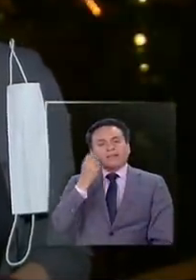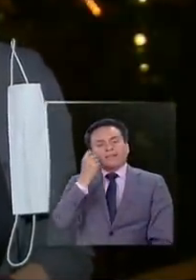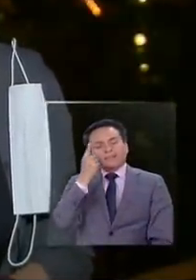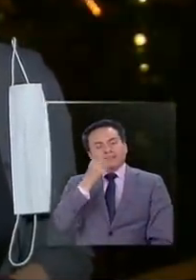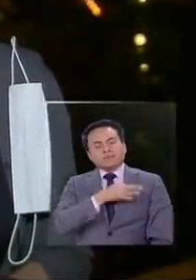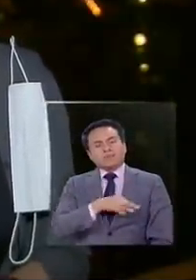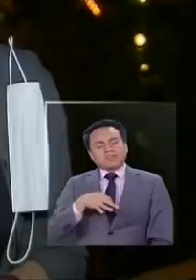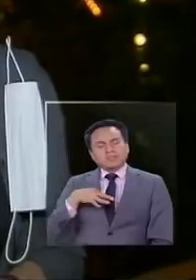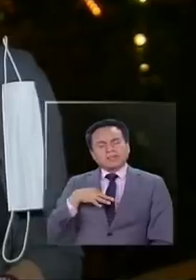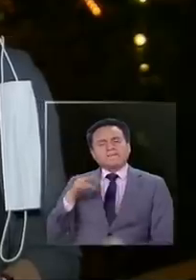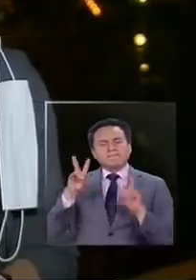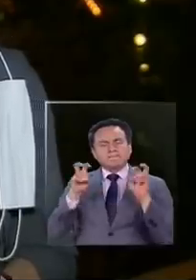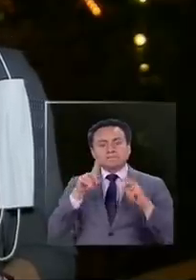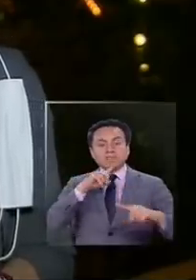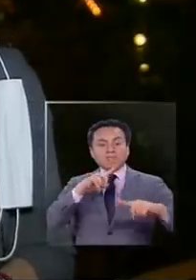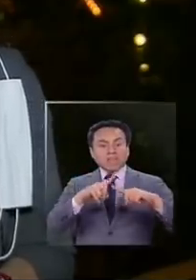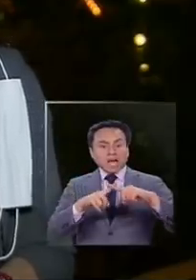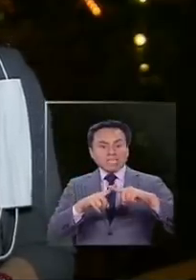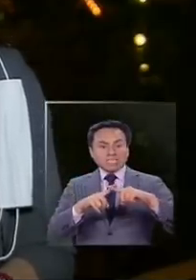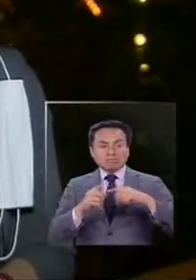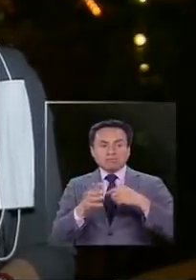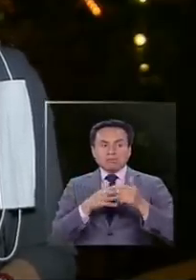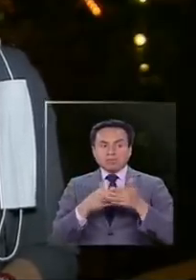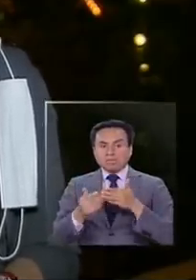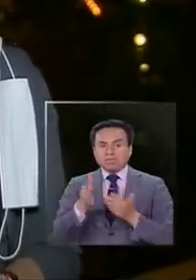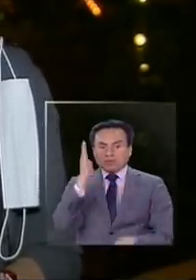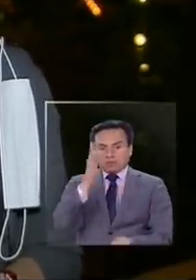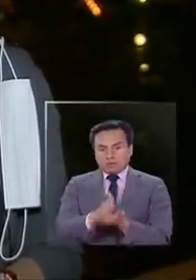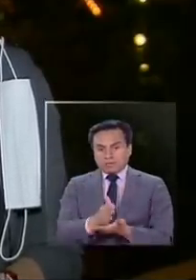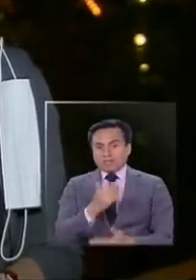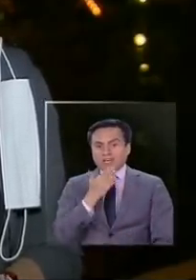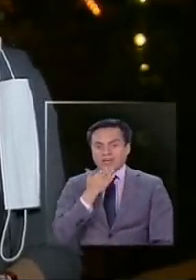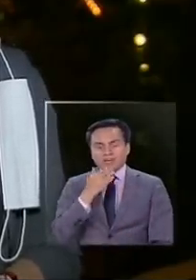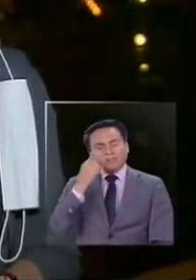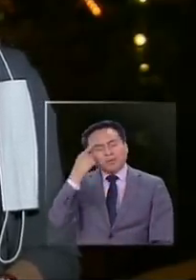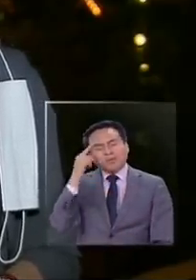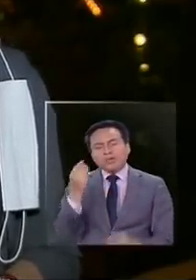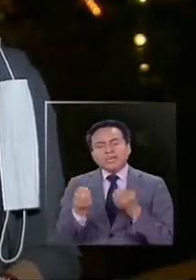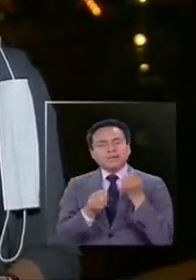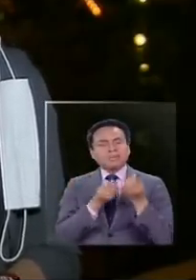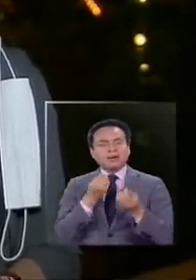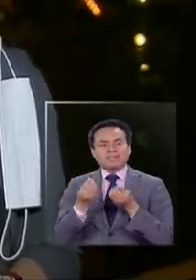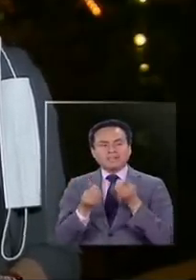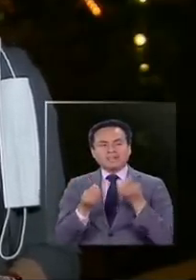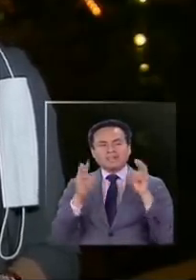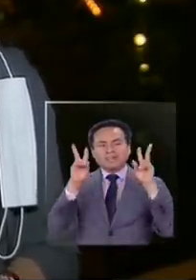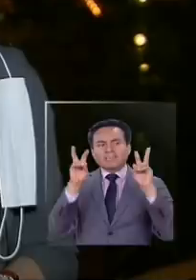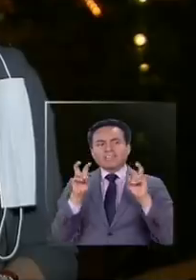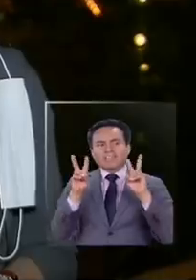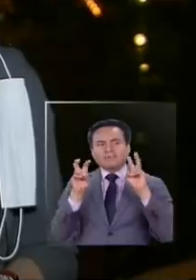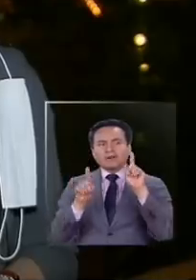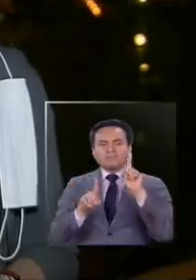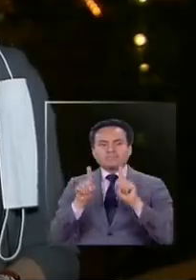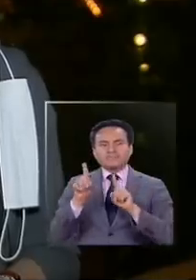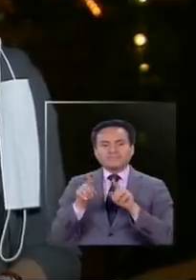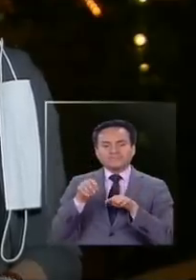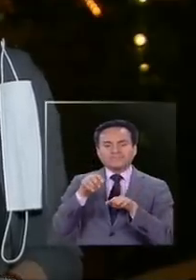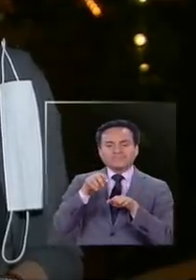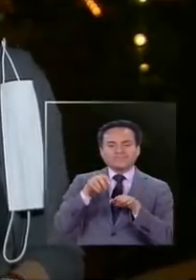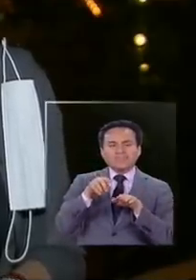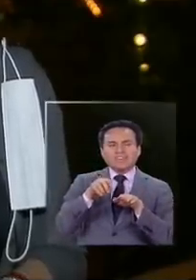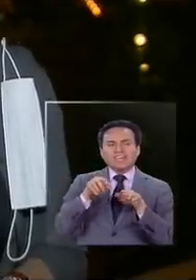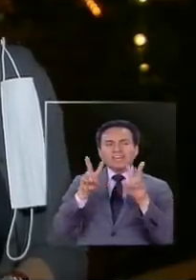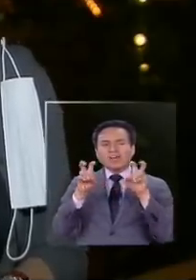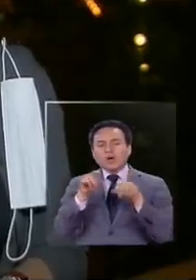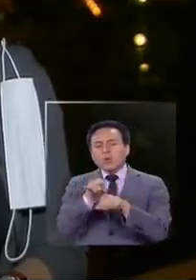que, en el caso de los taxis, por ejemplo, naturalmente también va a ser exigible. Pero, ¿qué pasa con estos transportes que están en la nebulosa? Que